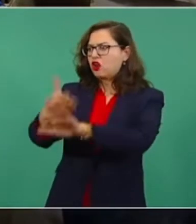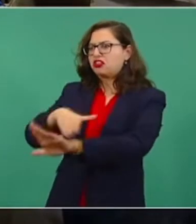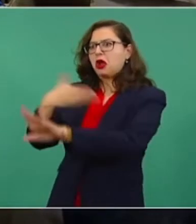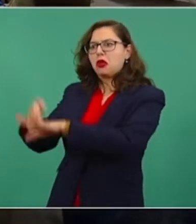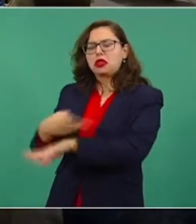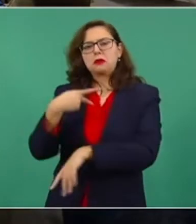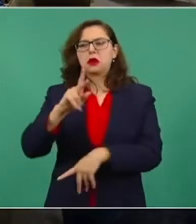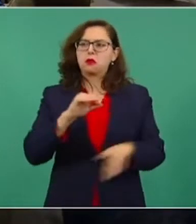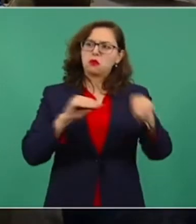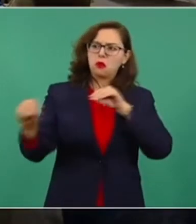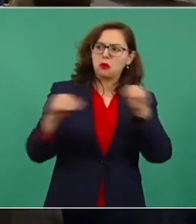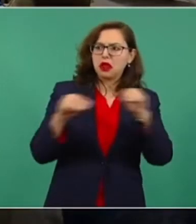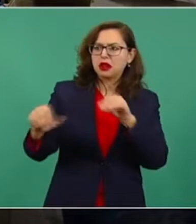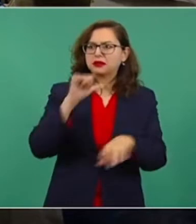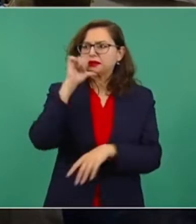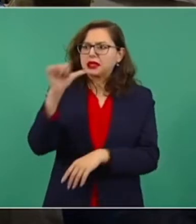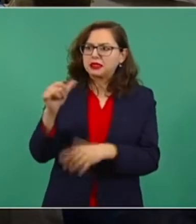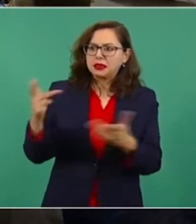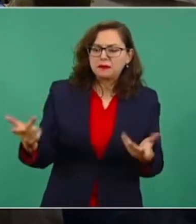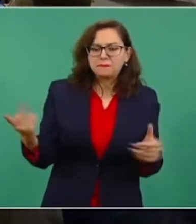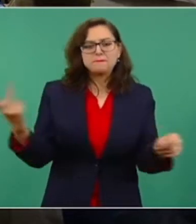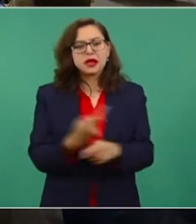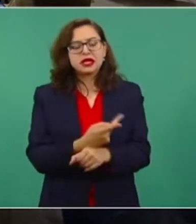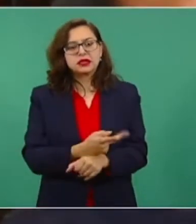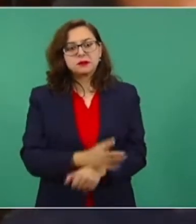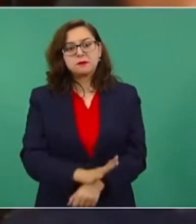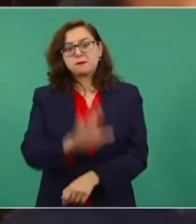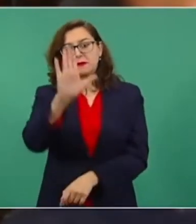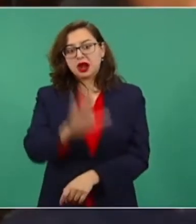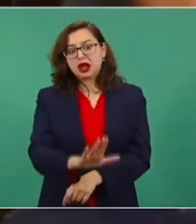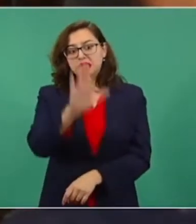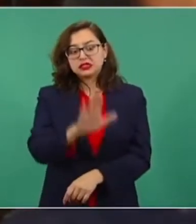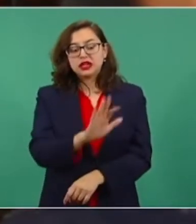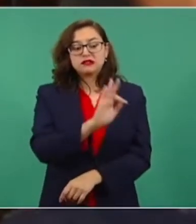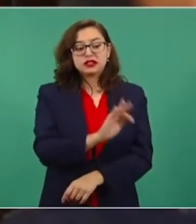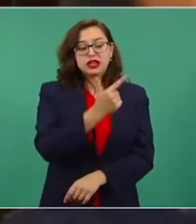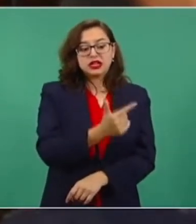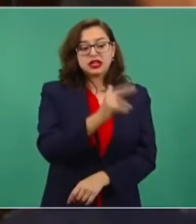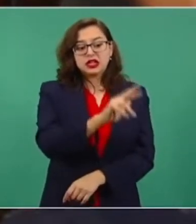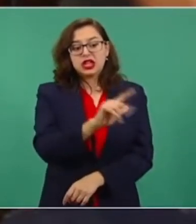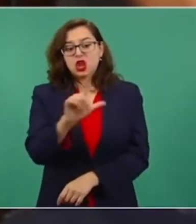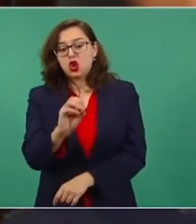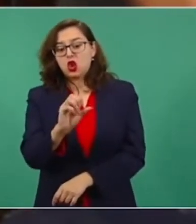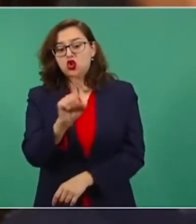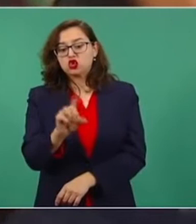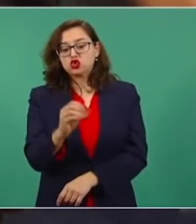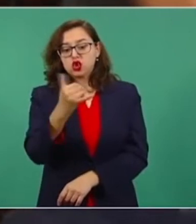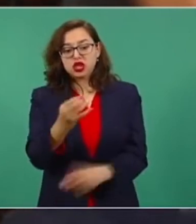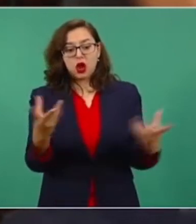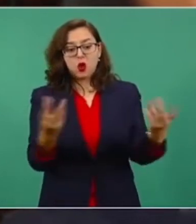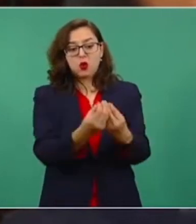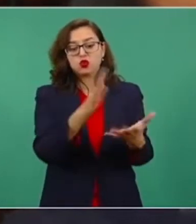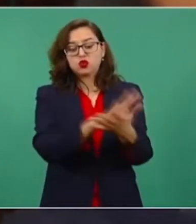Usted se ha comentado que hay un pacto de impunidad, al parecer, entre la fiscalía y Emilio Lozoya, porque